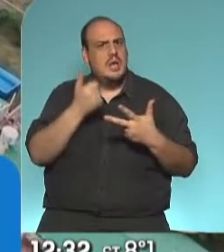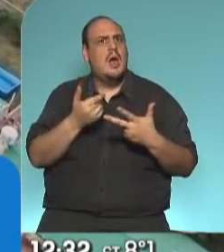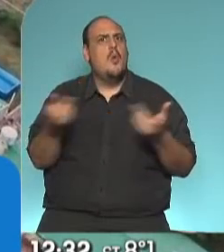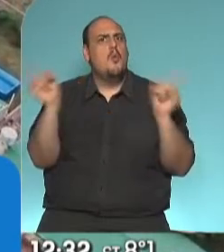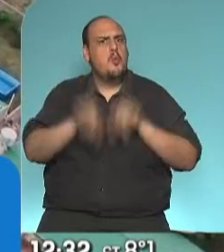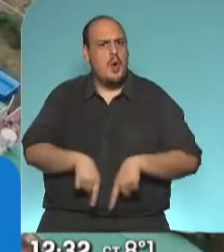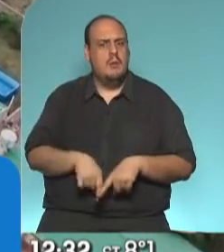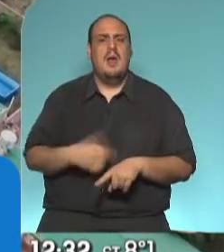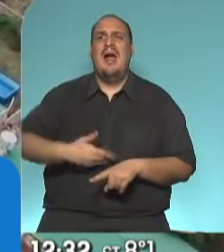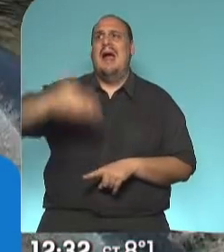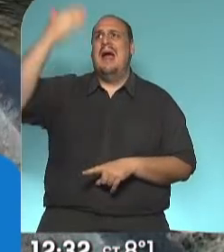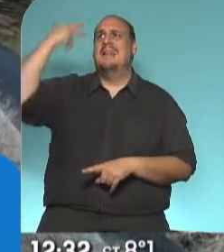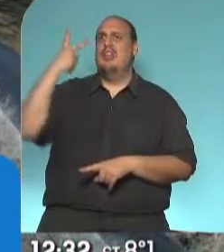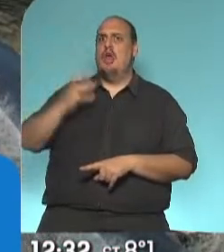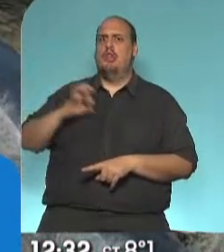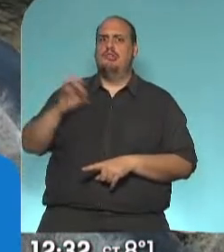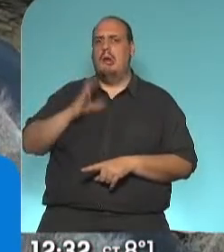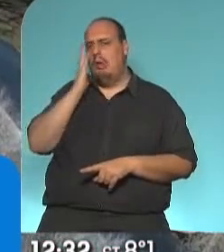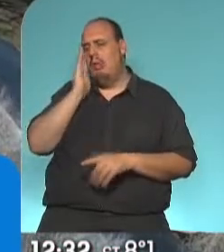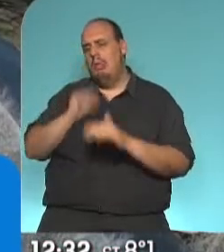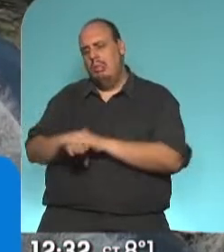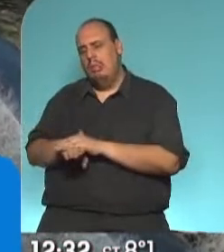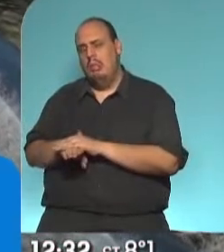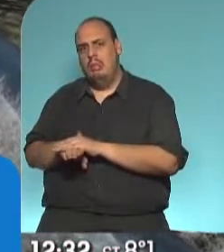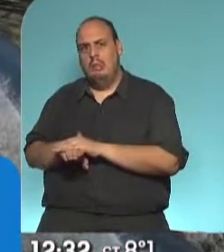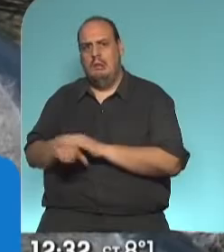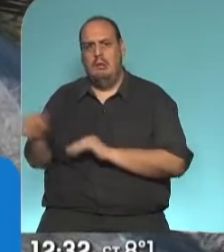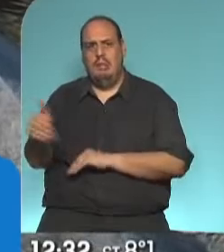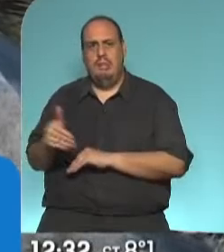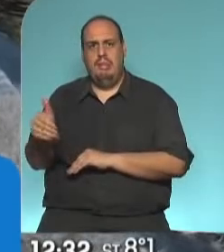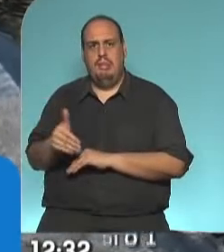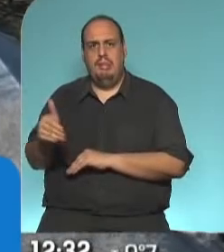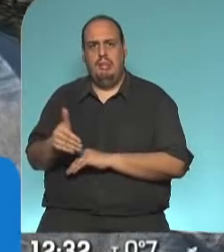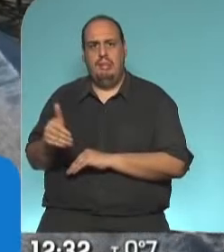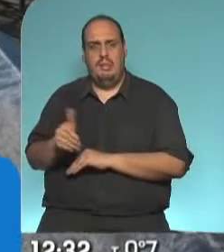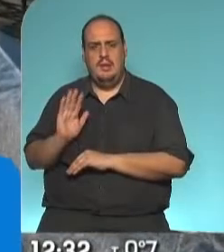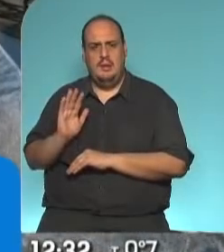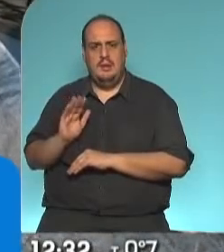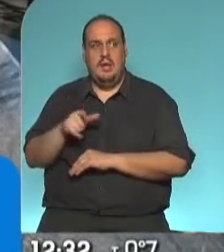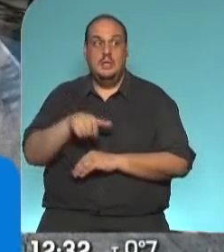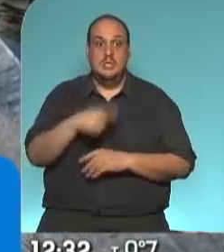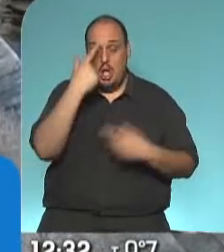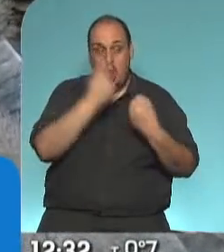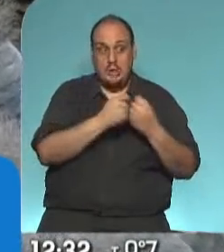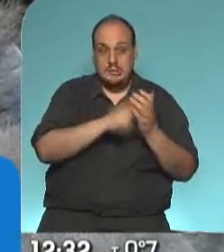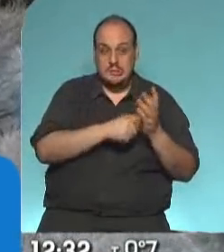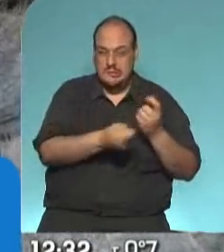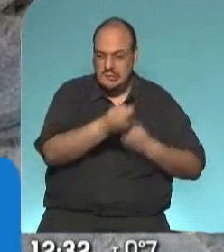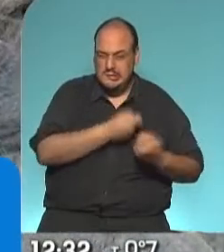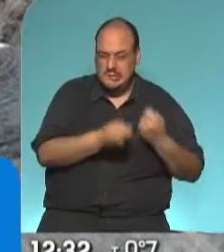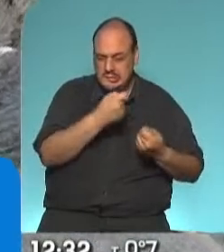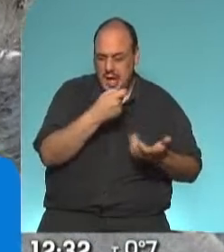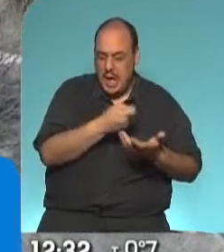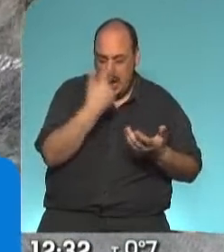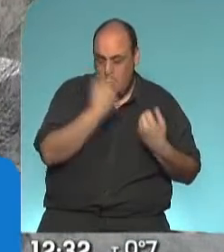paralizados hace más de dos años, pero también no fue necesario solo renegociar el contrato, fue necesario pagar